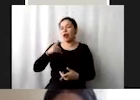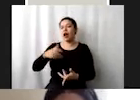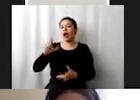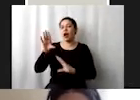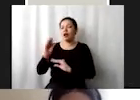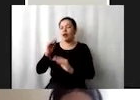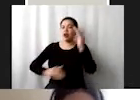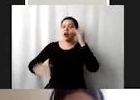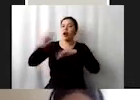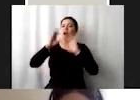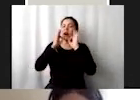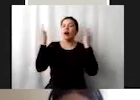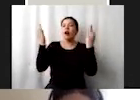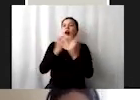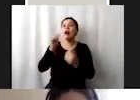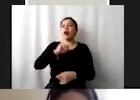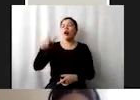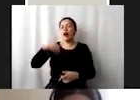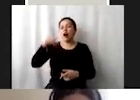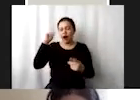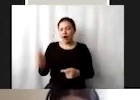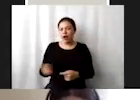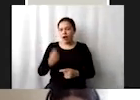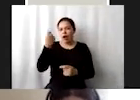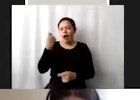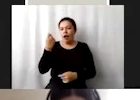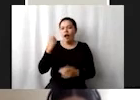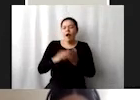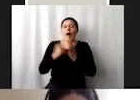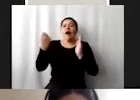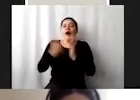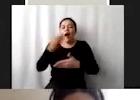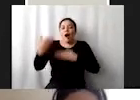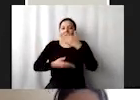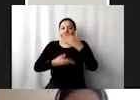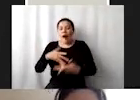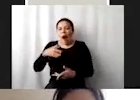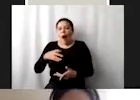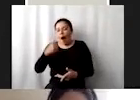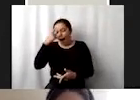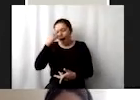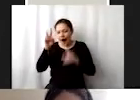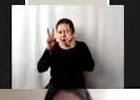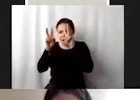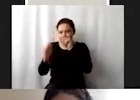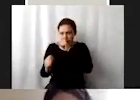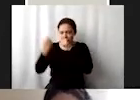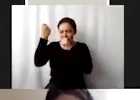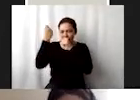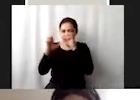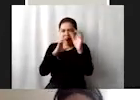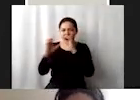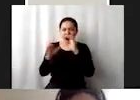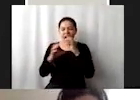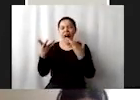profesional, técnicos, científicos, ingeniería y tecnología de la formación de comunicaciones. Entonces, esto un poco para ayudar a